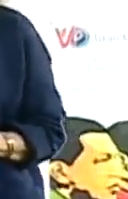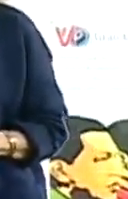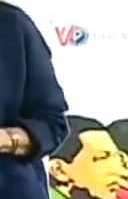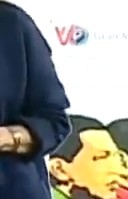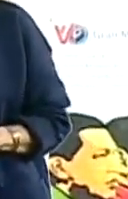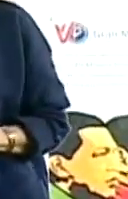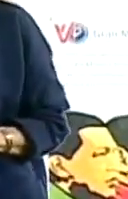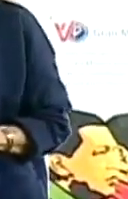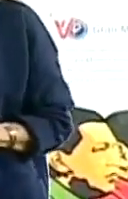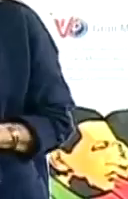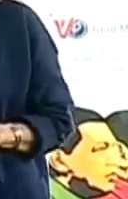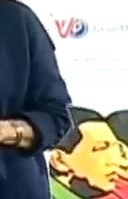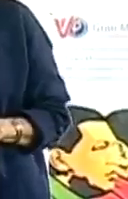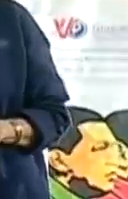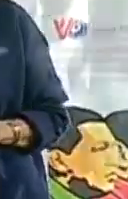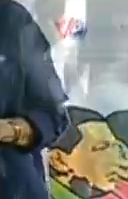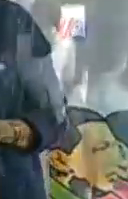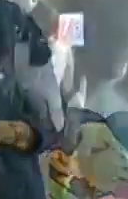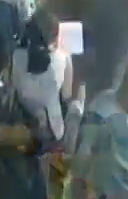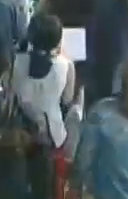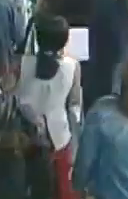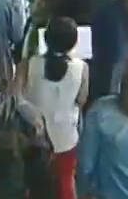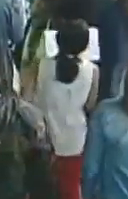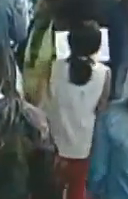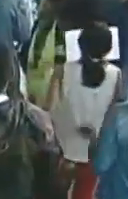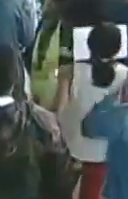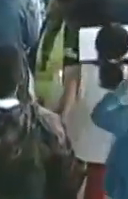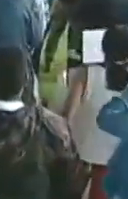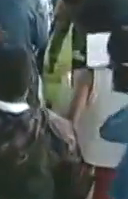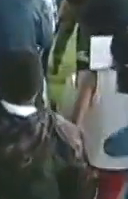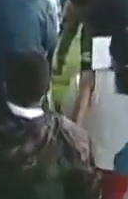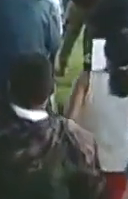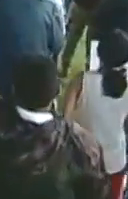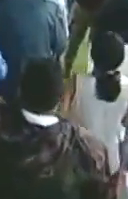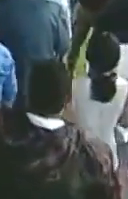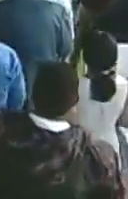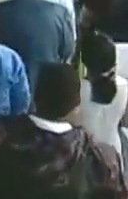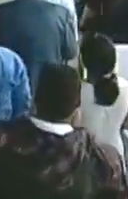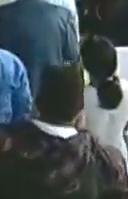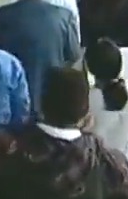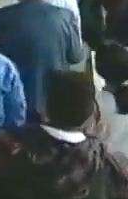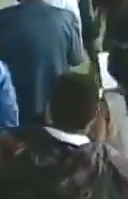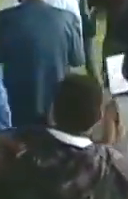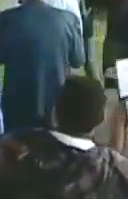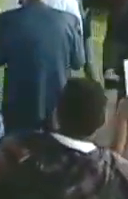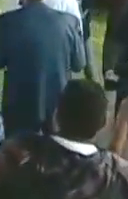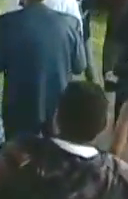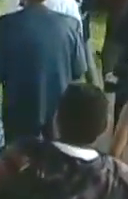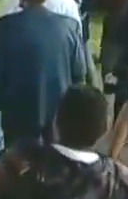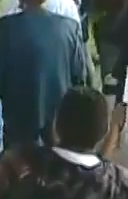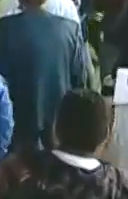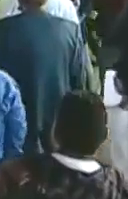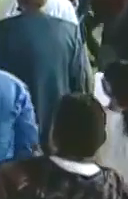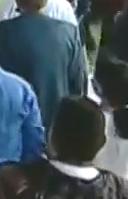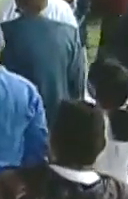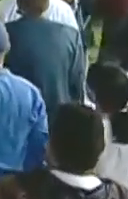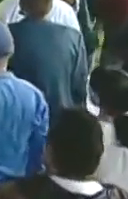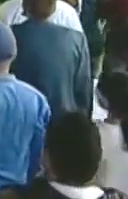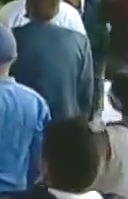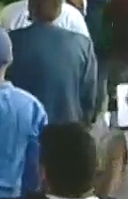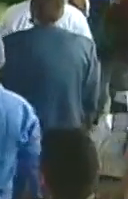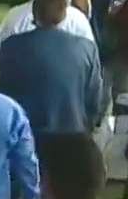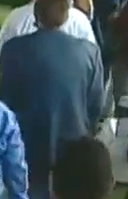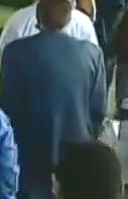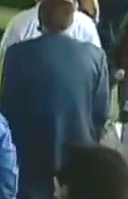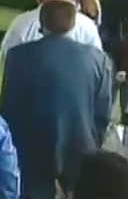garantizando el derecho a la vivienda. Además, contemplado en el plan de la patria, todo lo que tiene que ver con el derecho a la ciudad, con el derecho a la